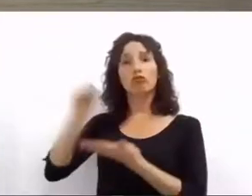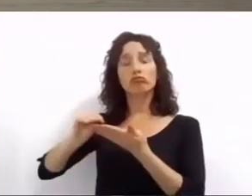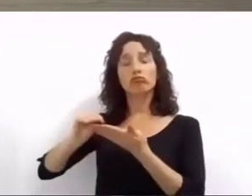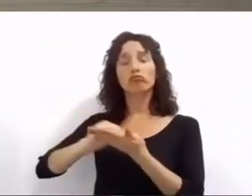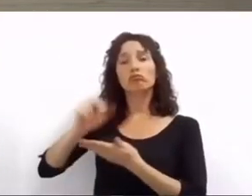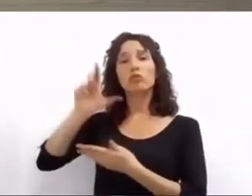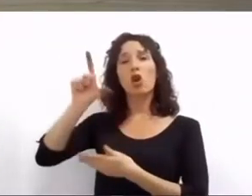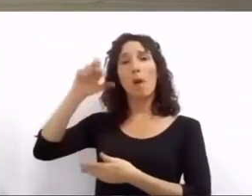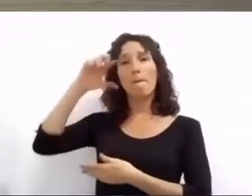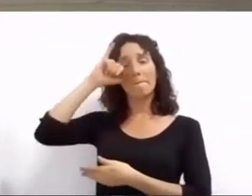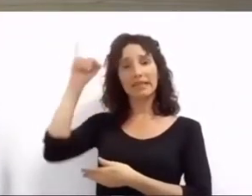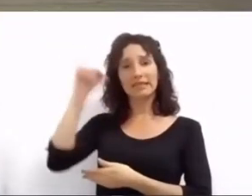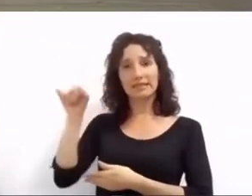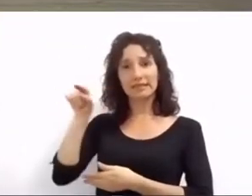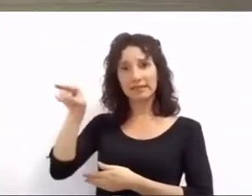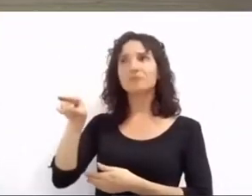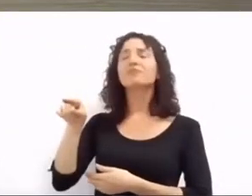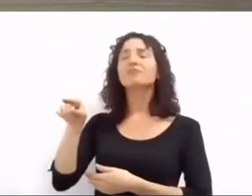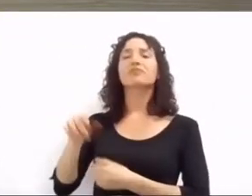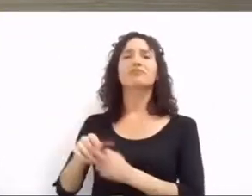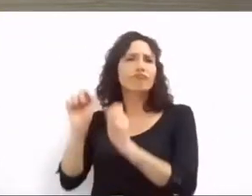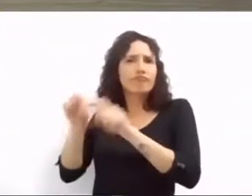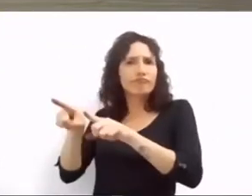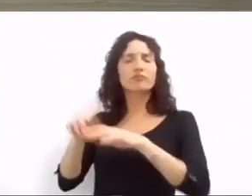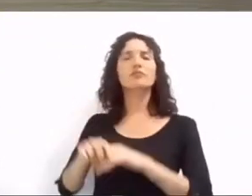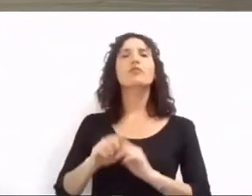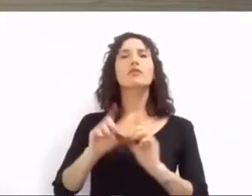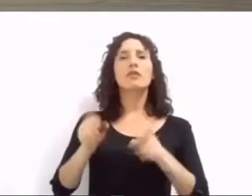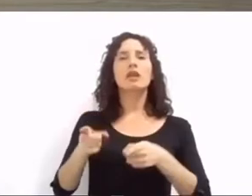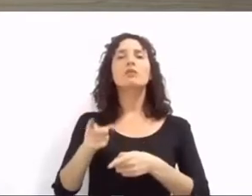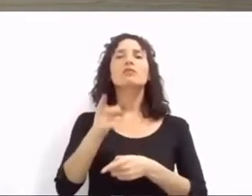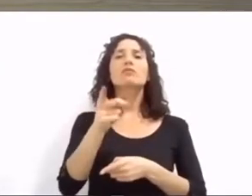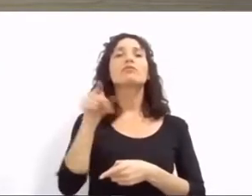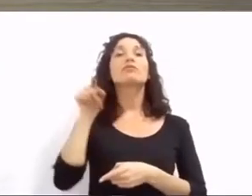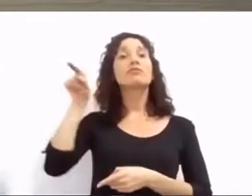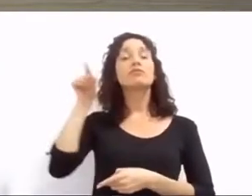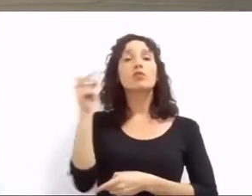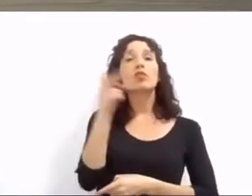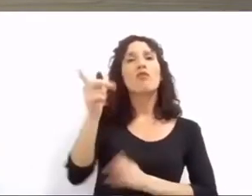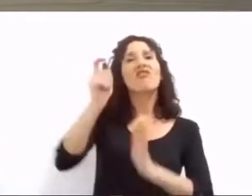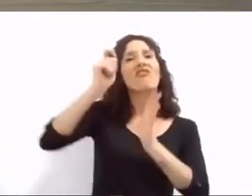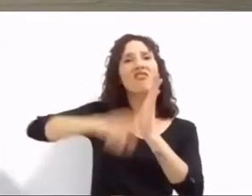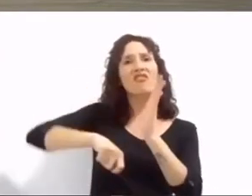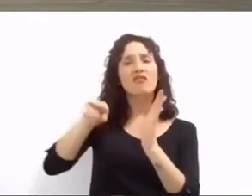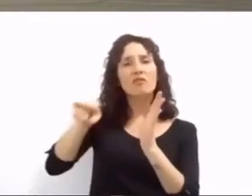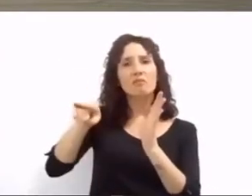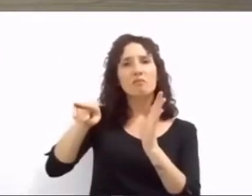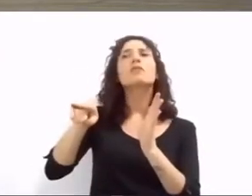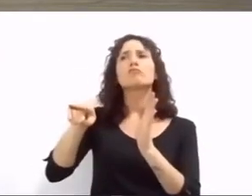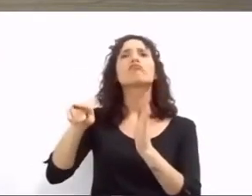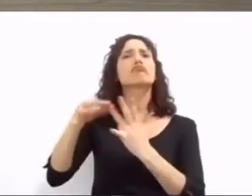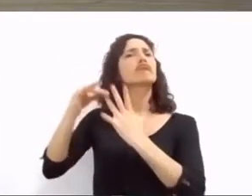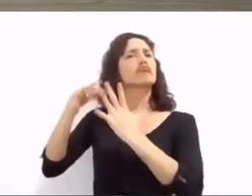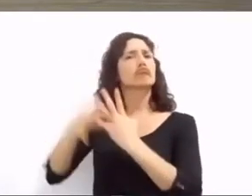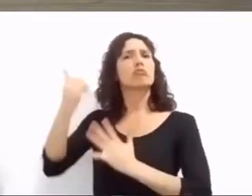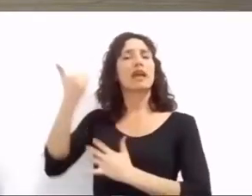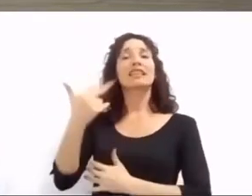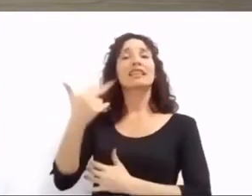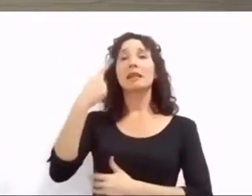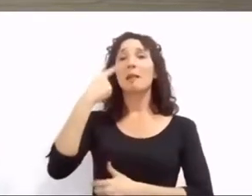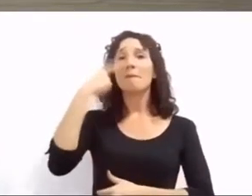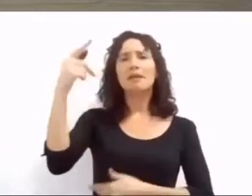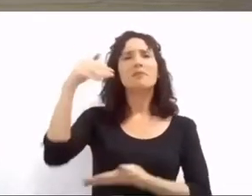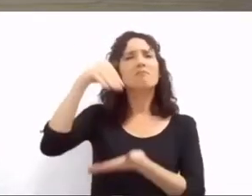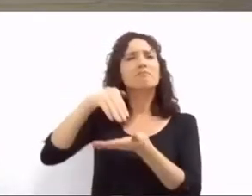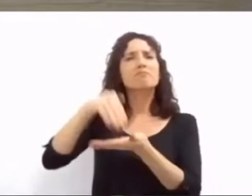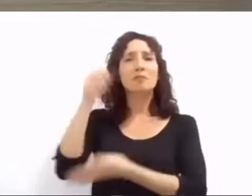Gobernador un convenio en materia de seguridad en el que el Gobierno Nacional se compromete a invertir 3.000 millones de pesos para